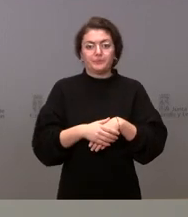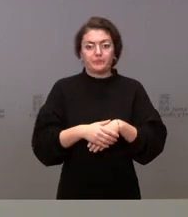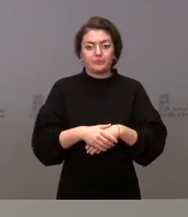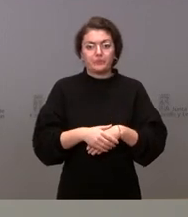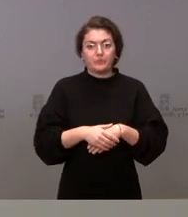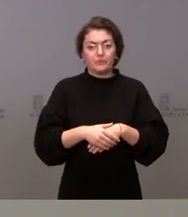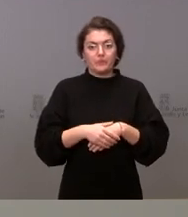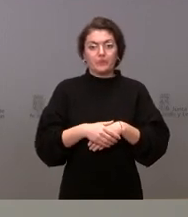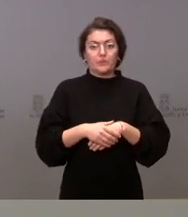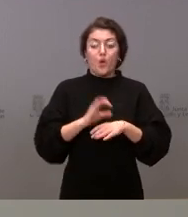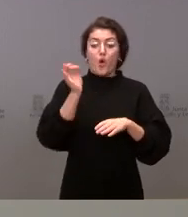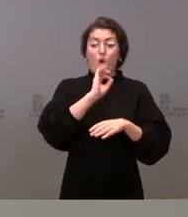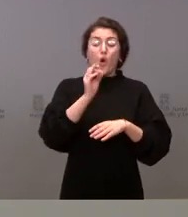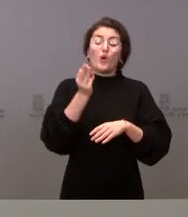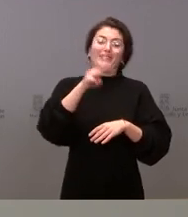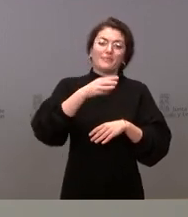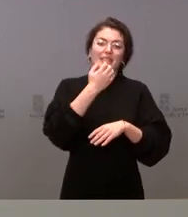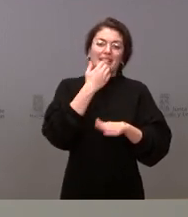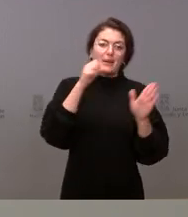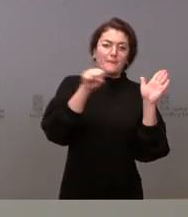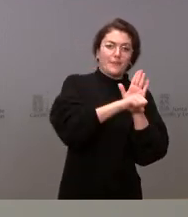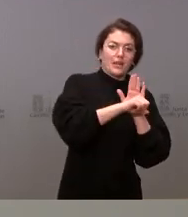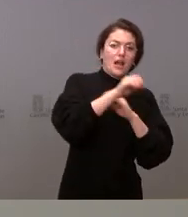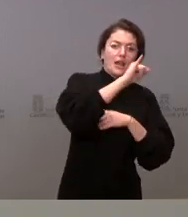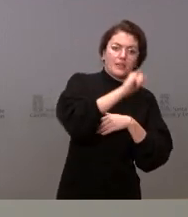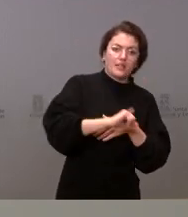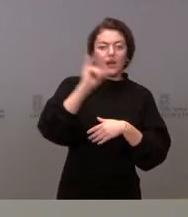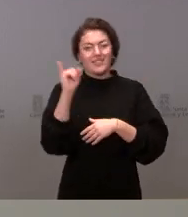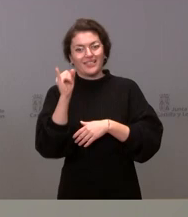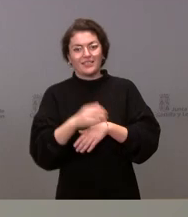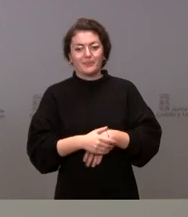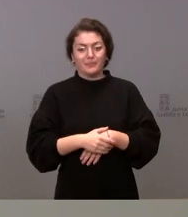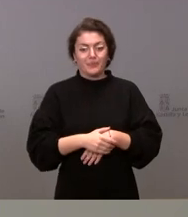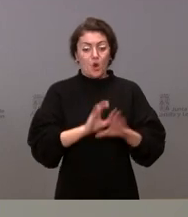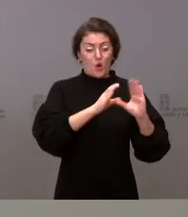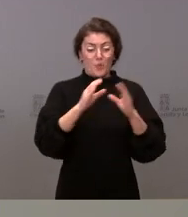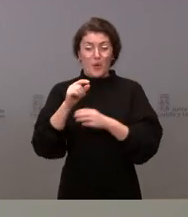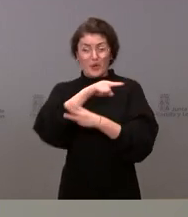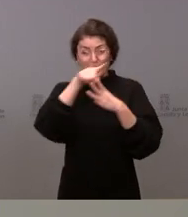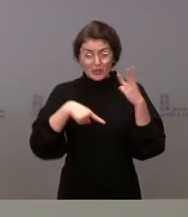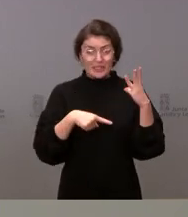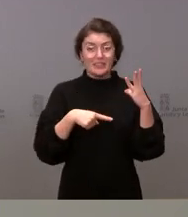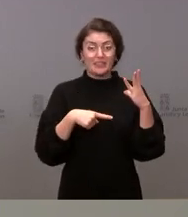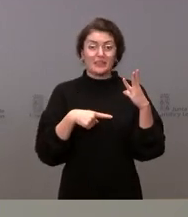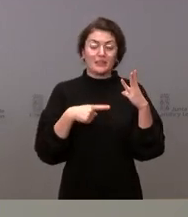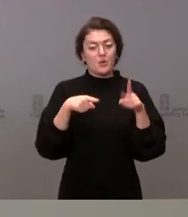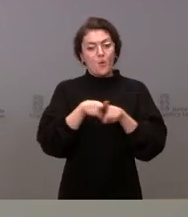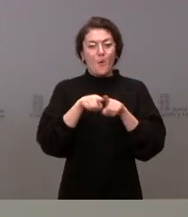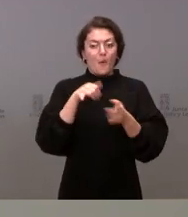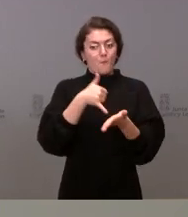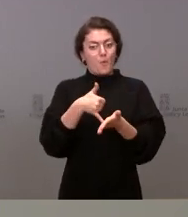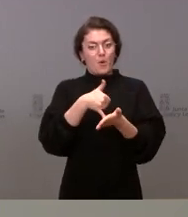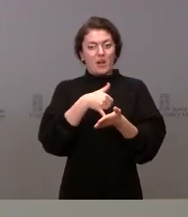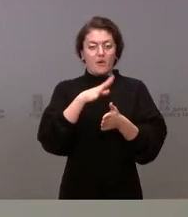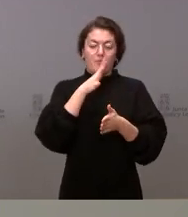o a los tres meses de Janssen o AstraZeneca, si fuera el caso. Estos tres grupos son los más vulnerables o altamente expuestos al